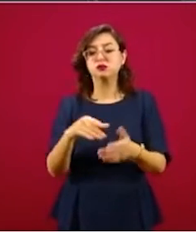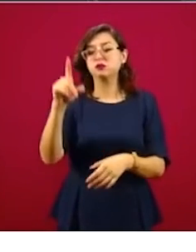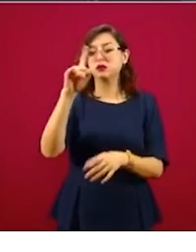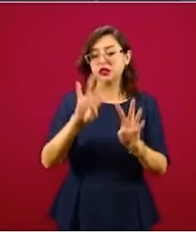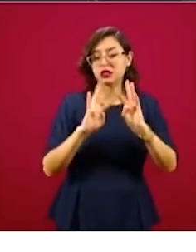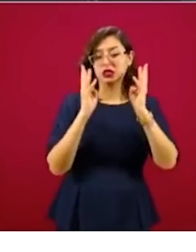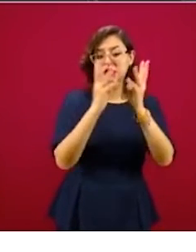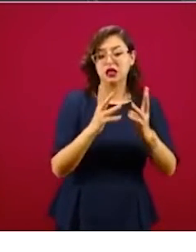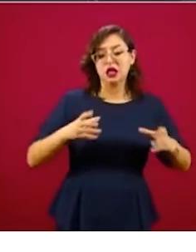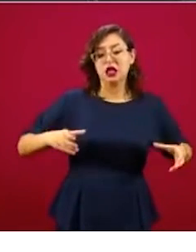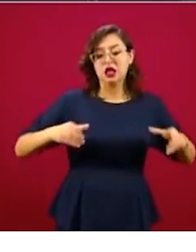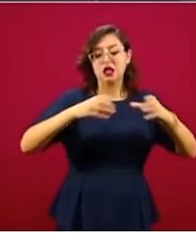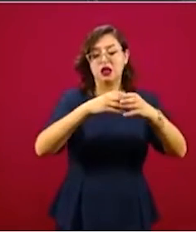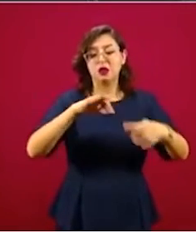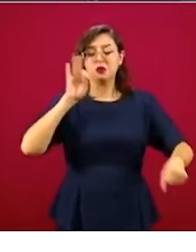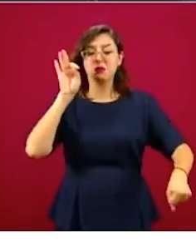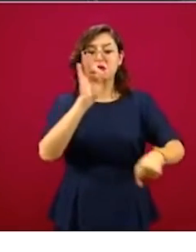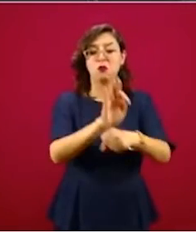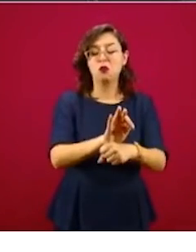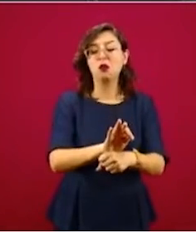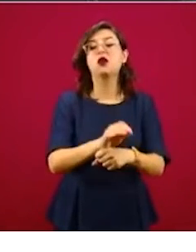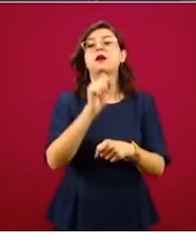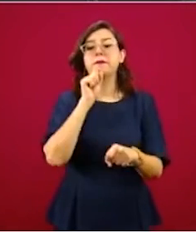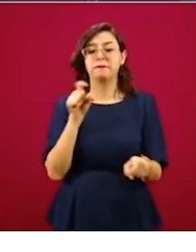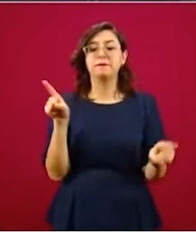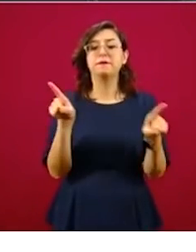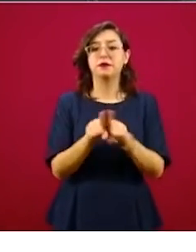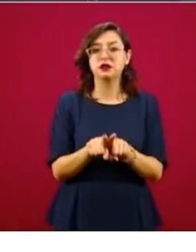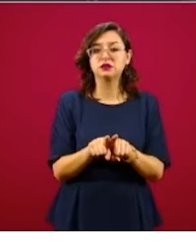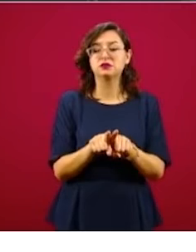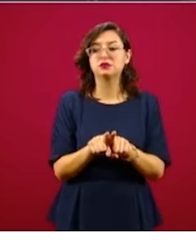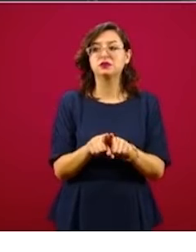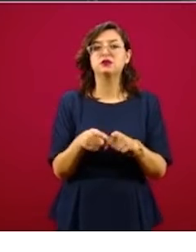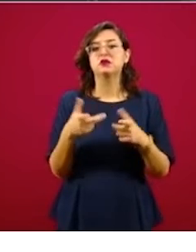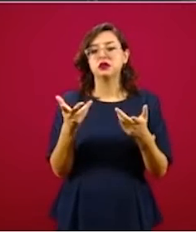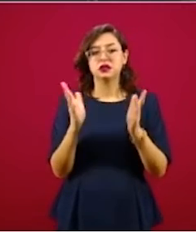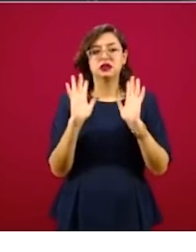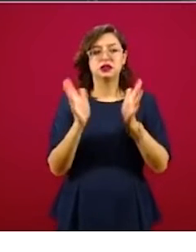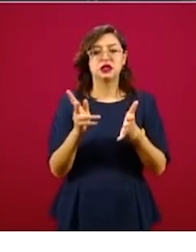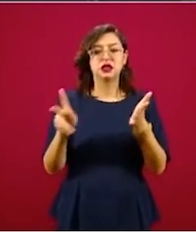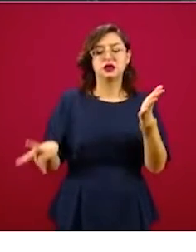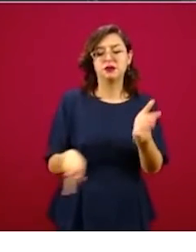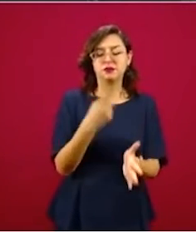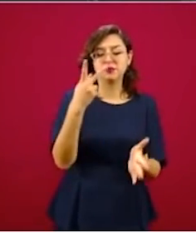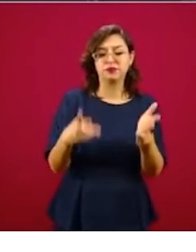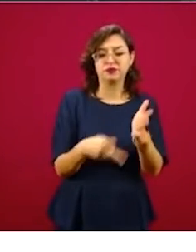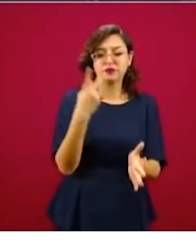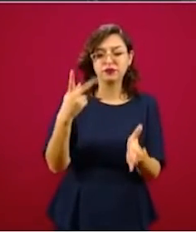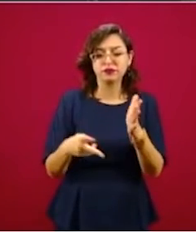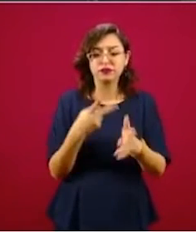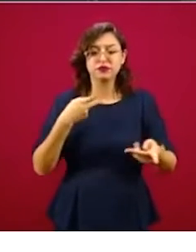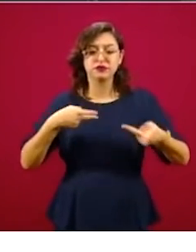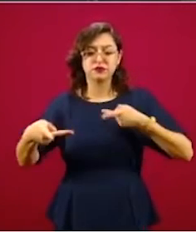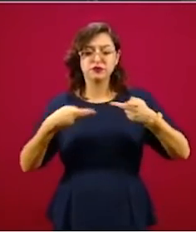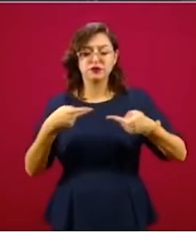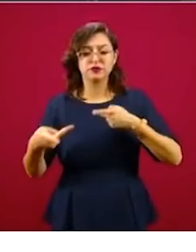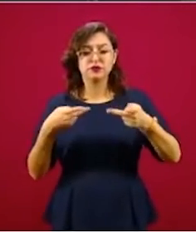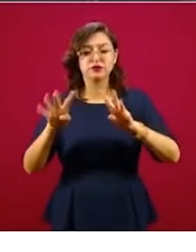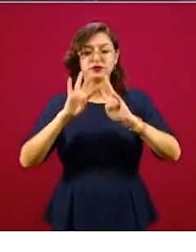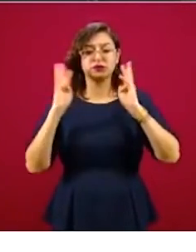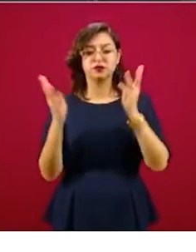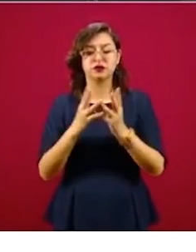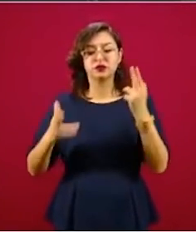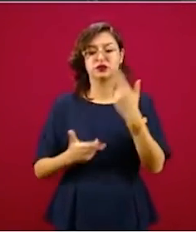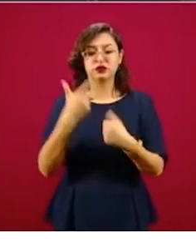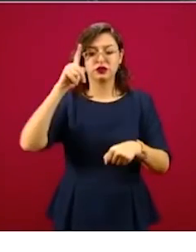municipales de protección civil. También se ha reunido en diversas ocasiones de manera preparatoria el Comité Nacional de